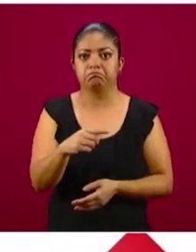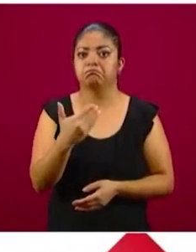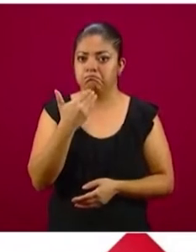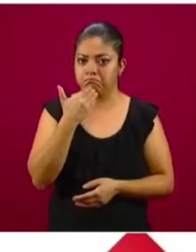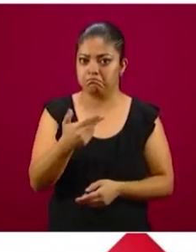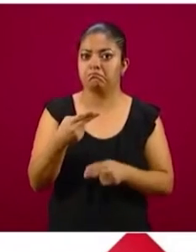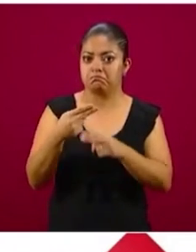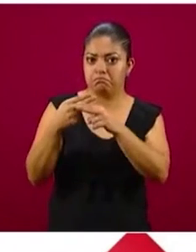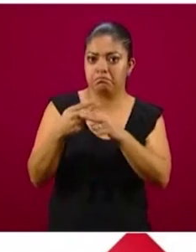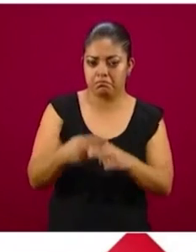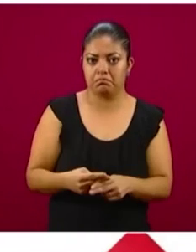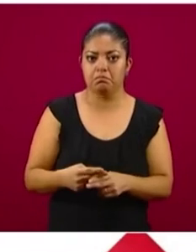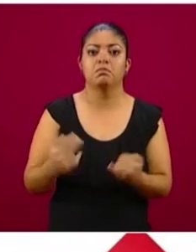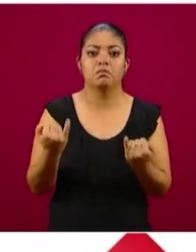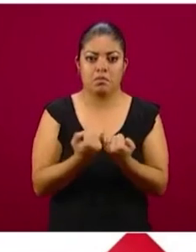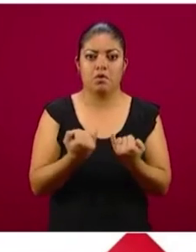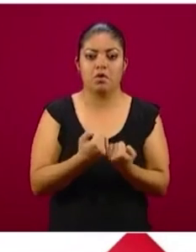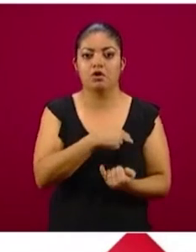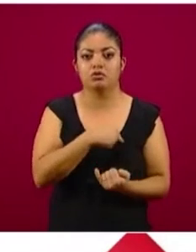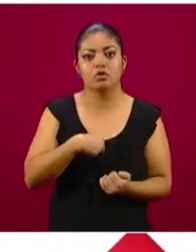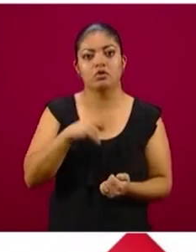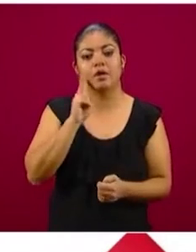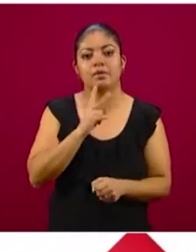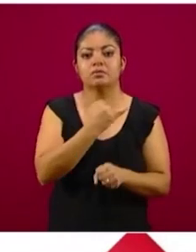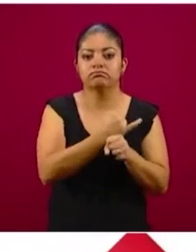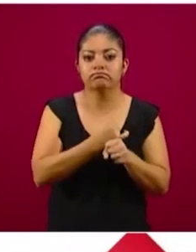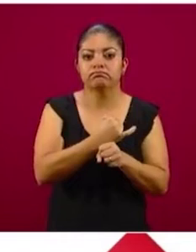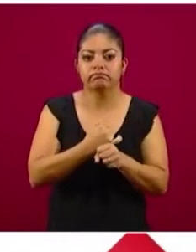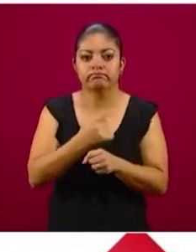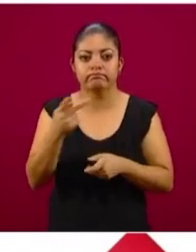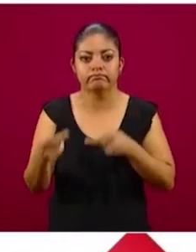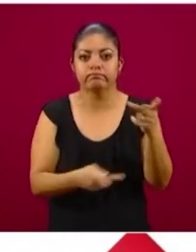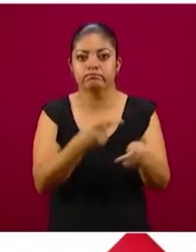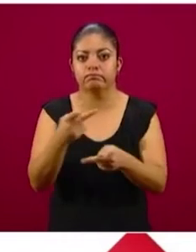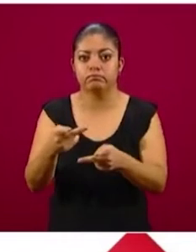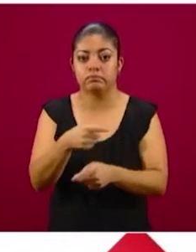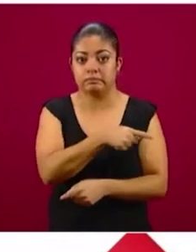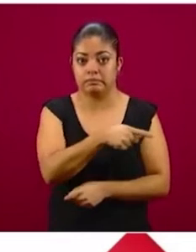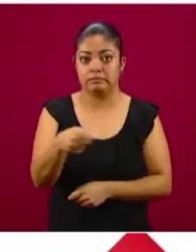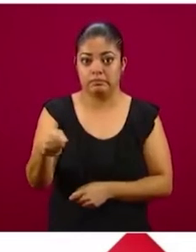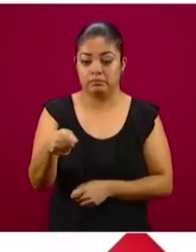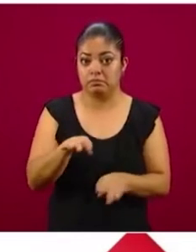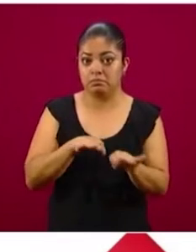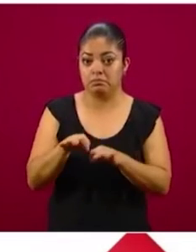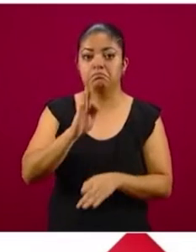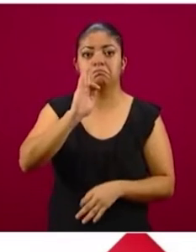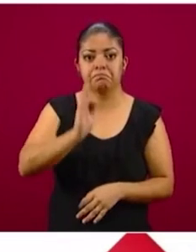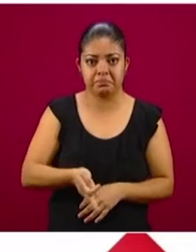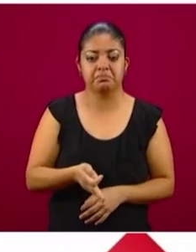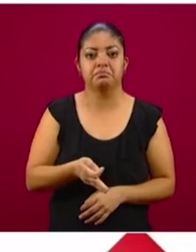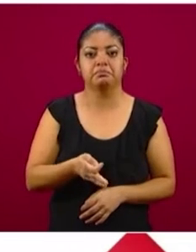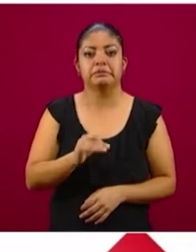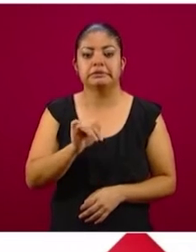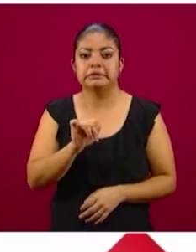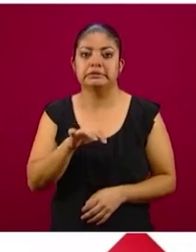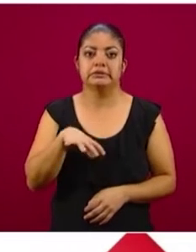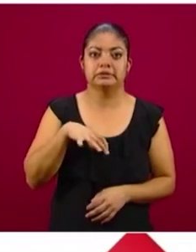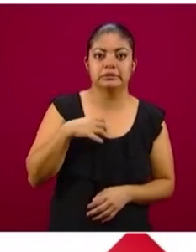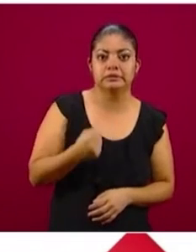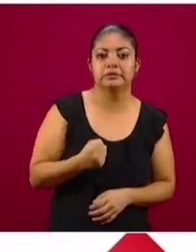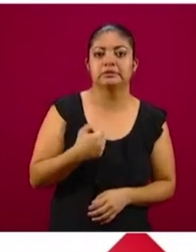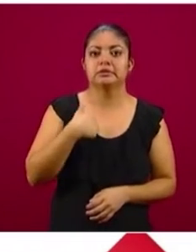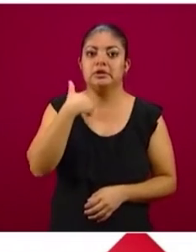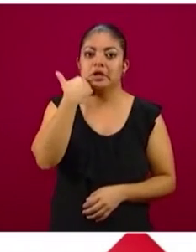estudios de opinión y los trabajadores se animan, ahora en mayo se han animado mucho más a tener un